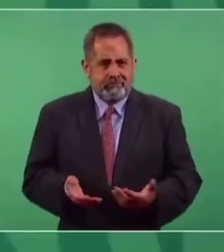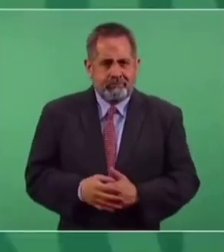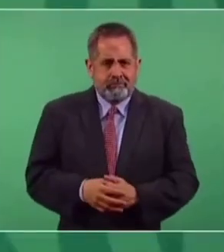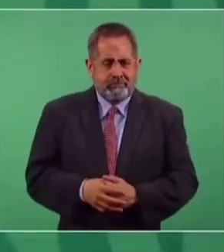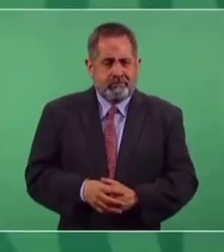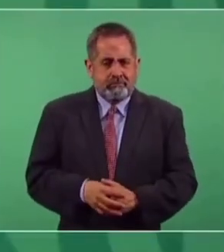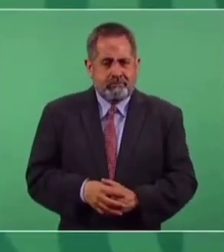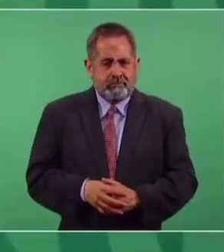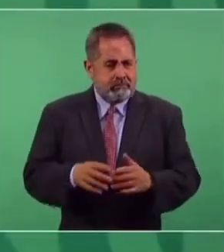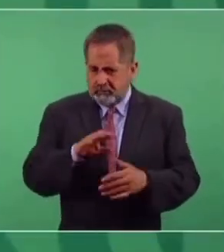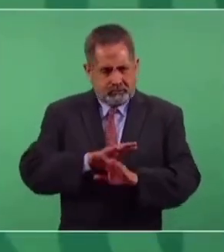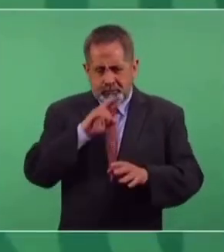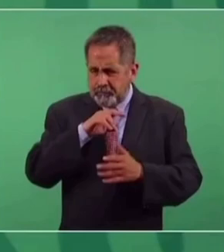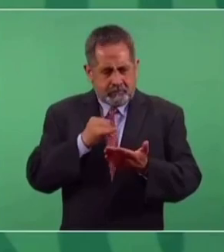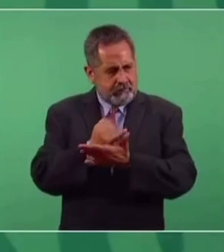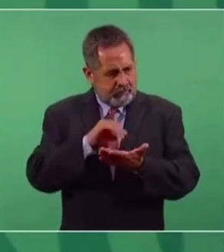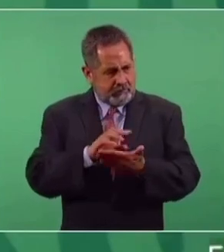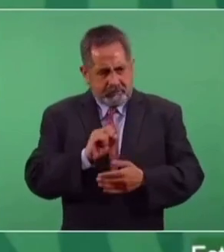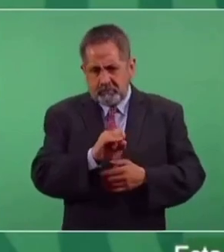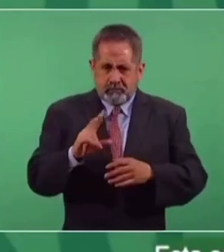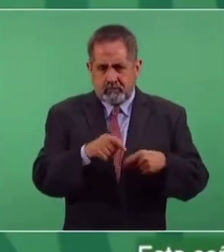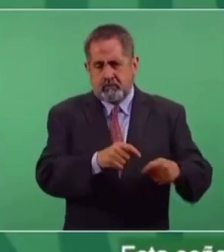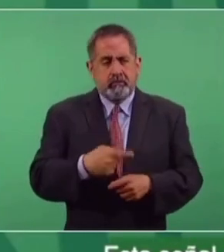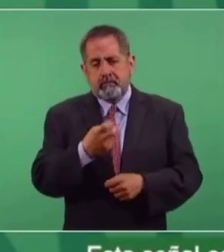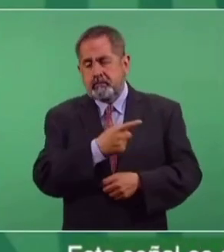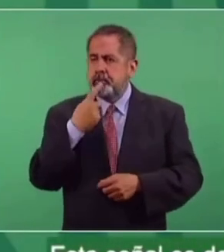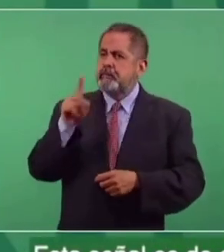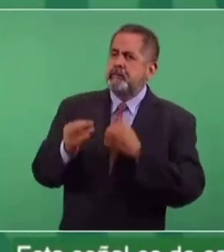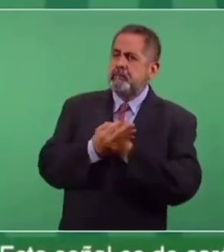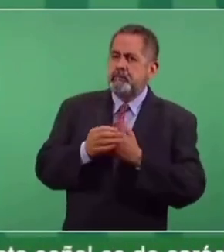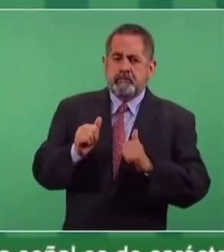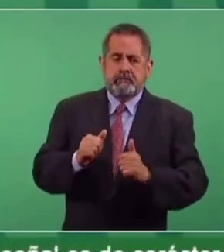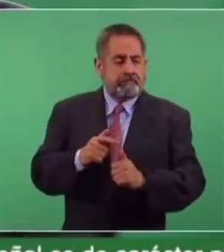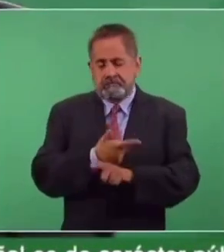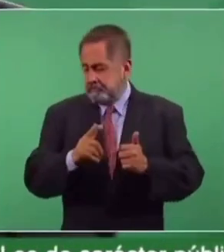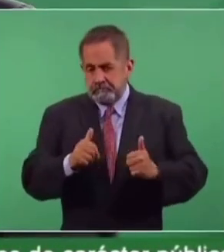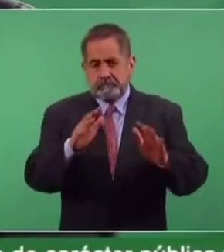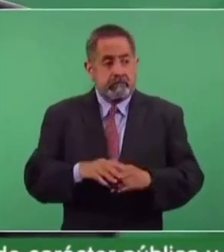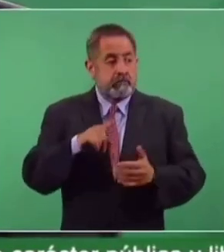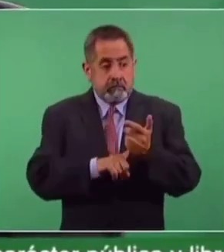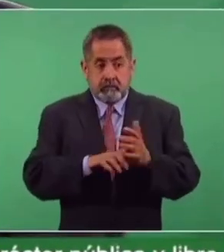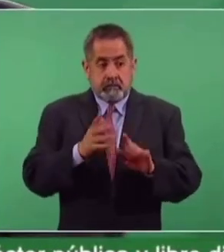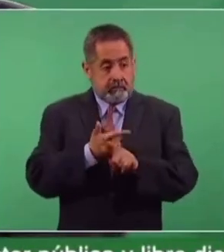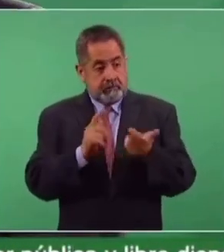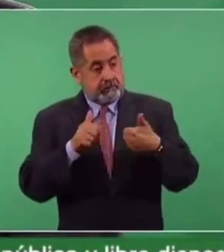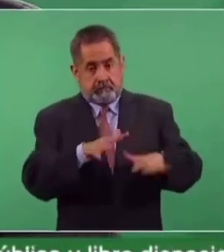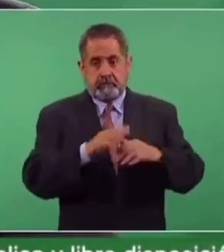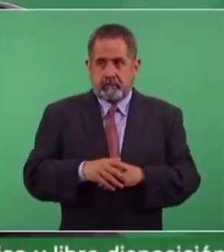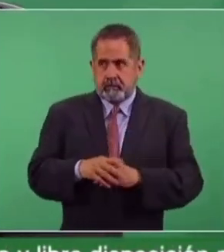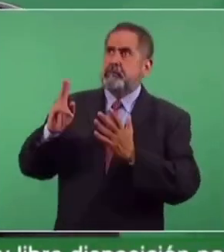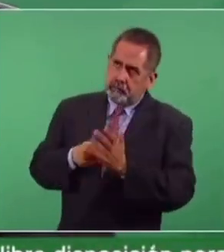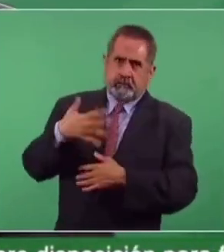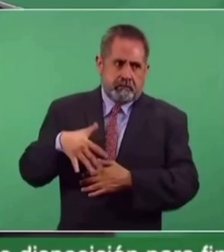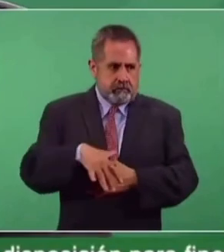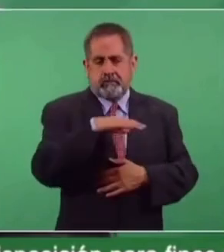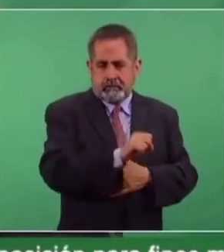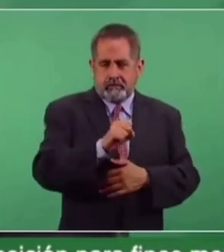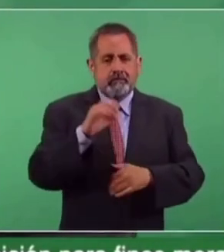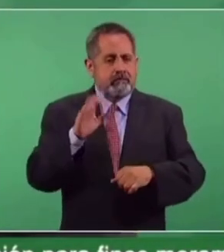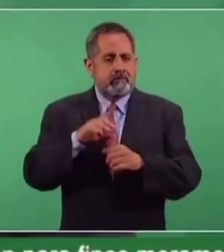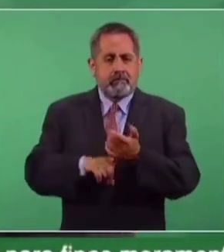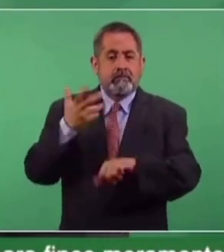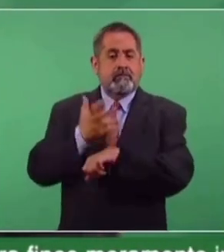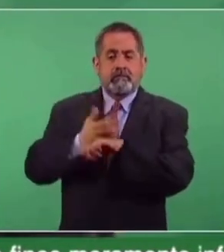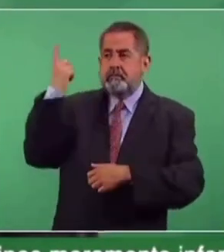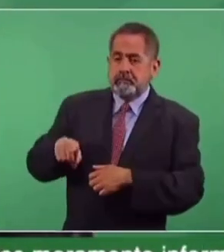resolví? Por eso el amparo y la libertad. Y una vez que sale a buscarlo de nuevo, porque viene la